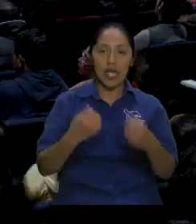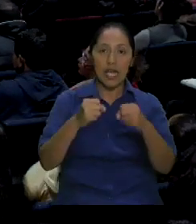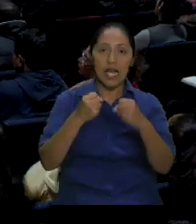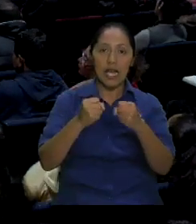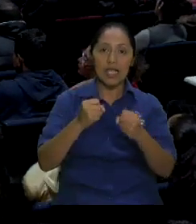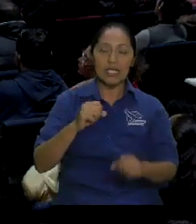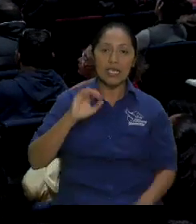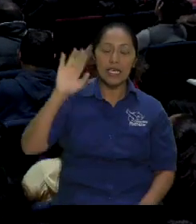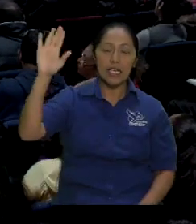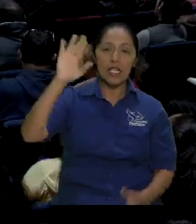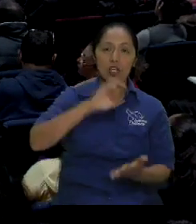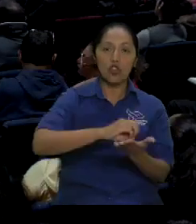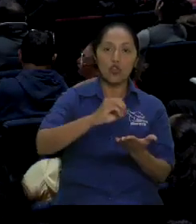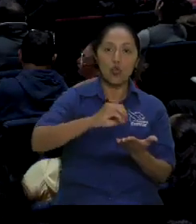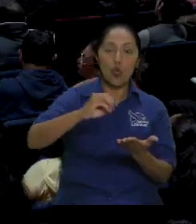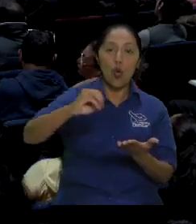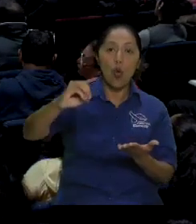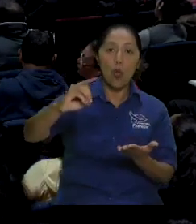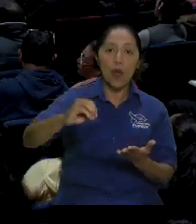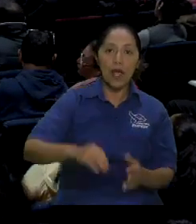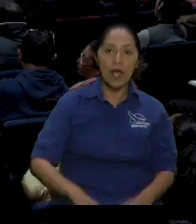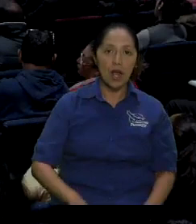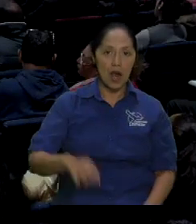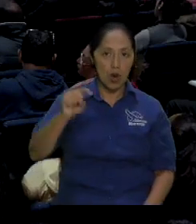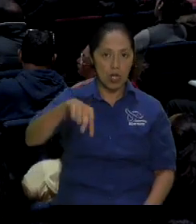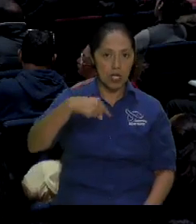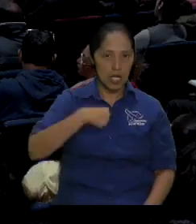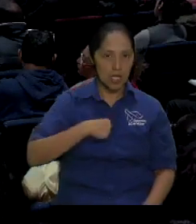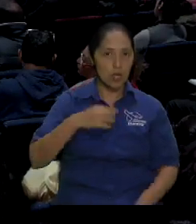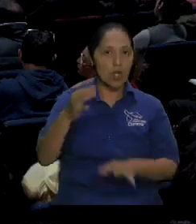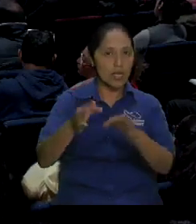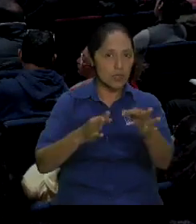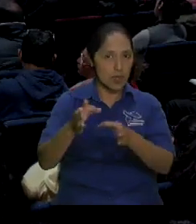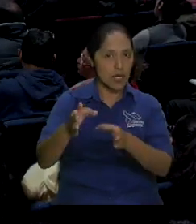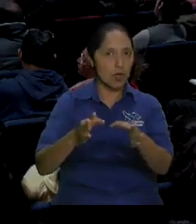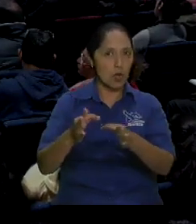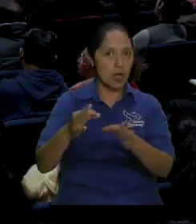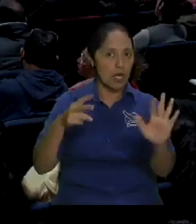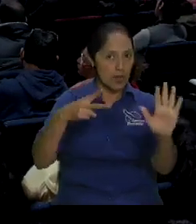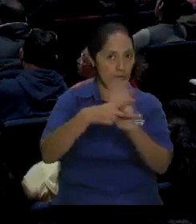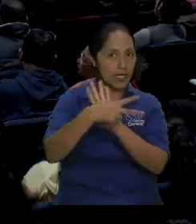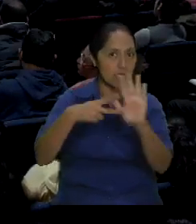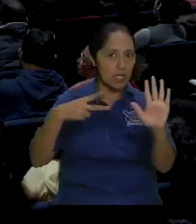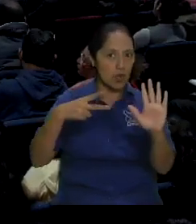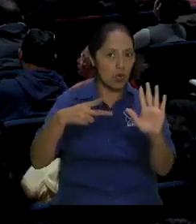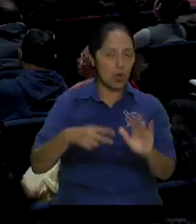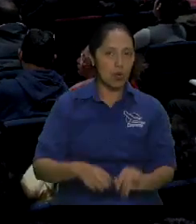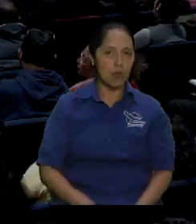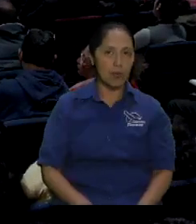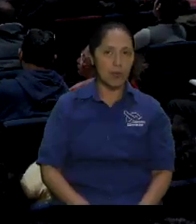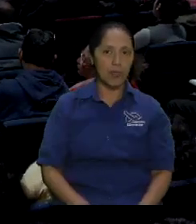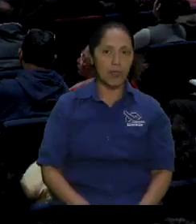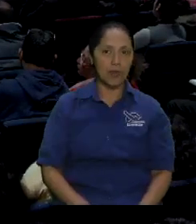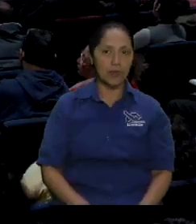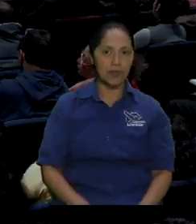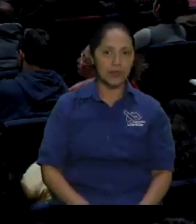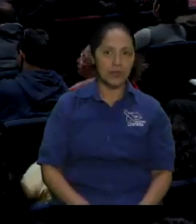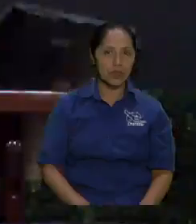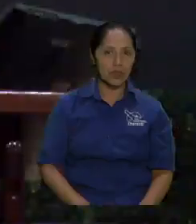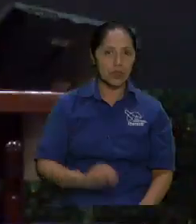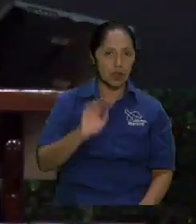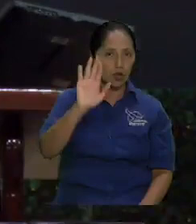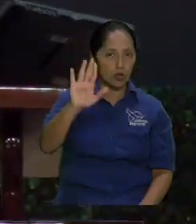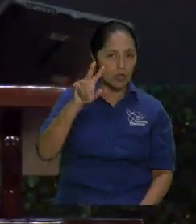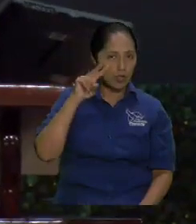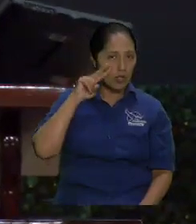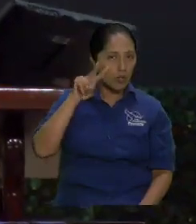ah ya pues se lo voy a explicar porque se me quedó viendo usted así que subiendo en la ceja pura María Félix ¿a